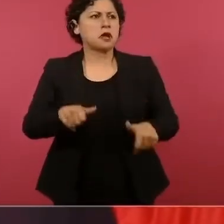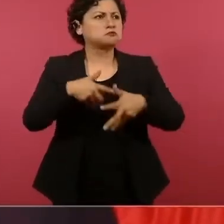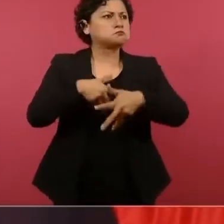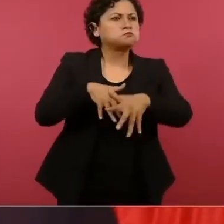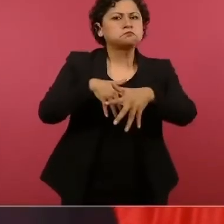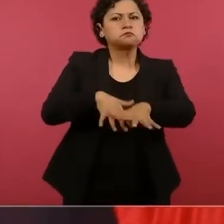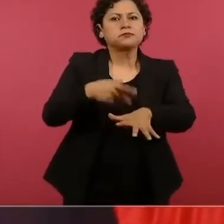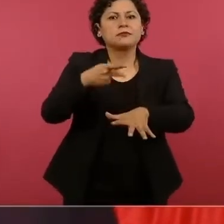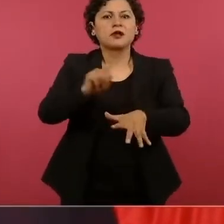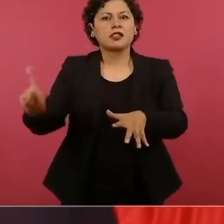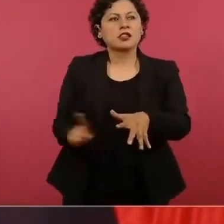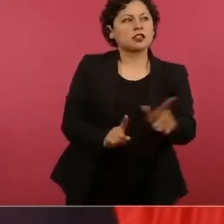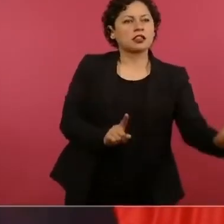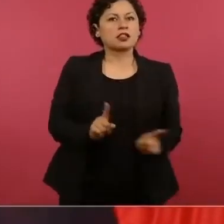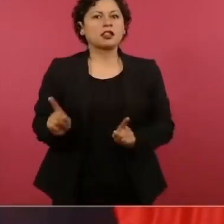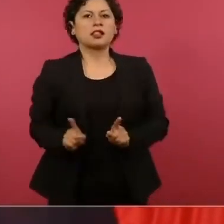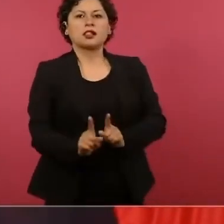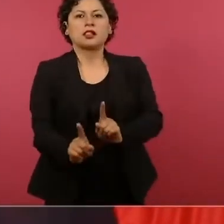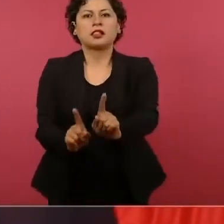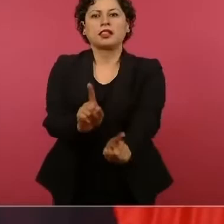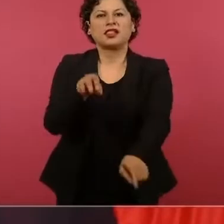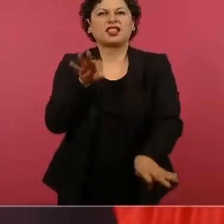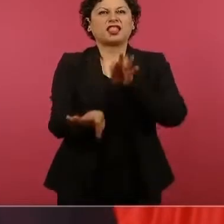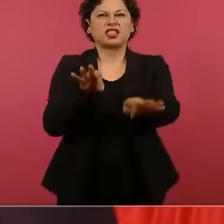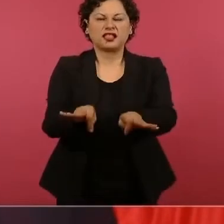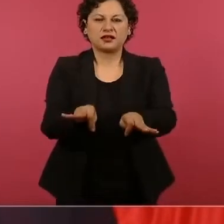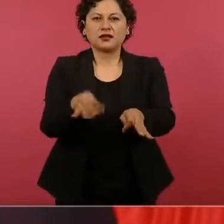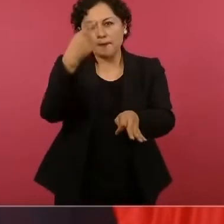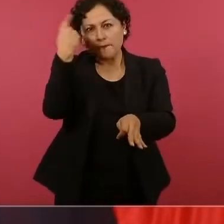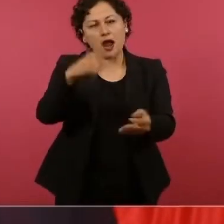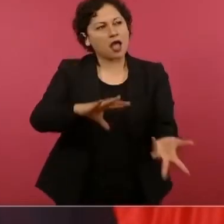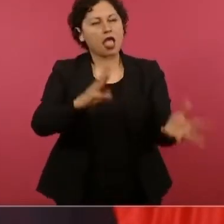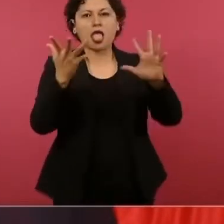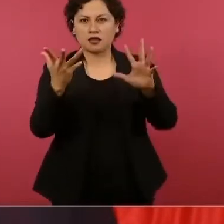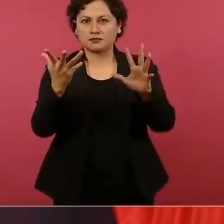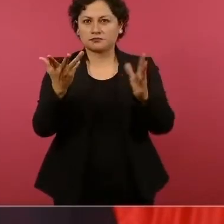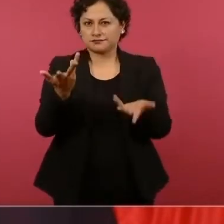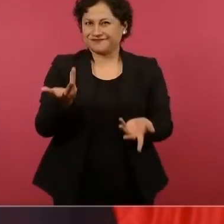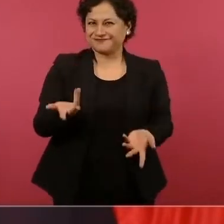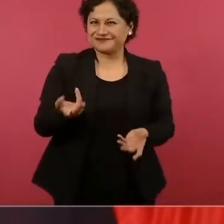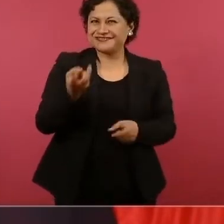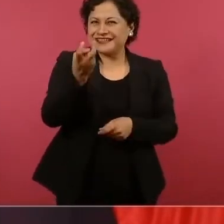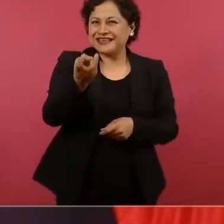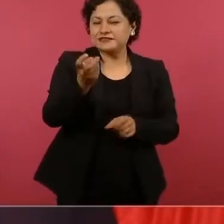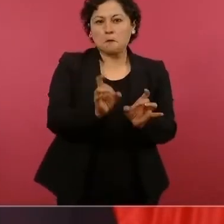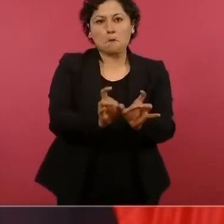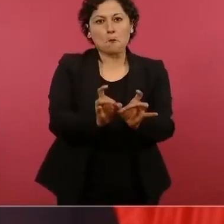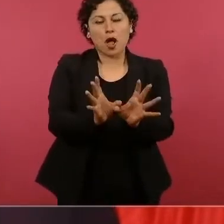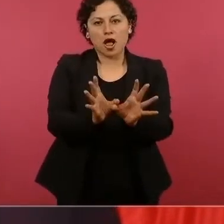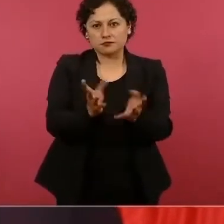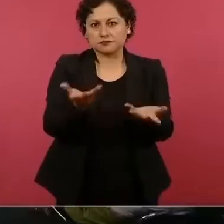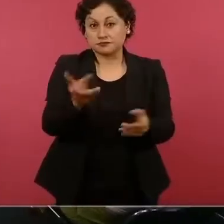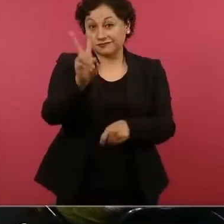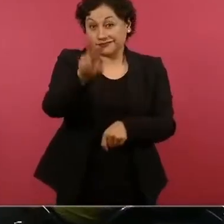cómo se tocan los extremos, la extrema